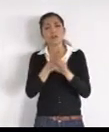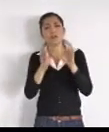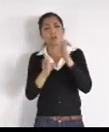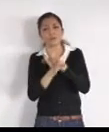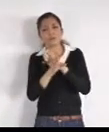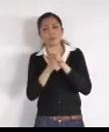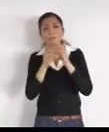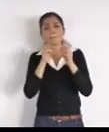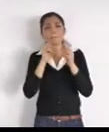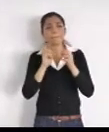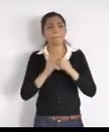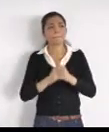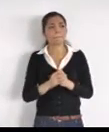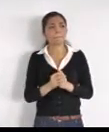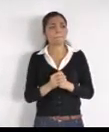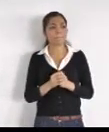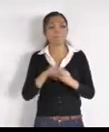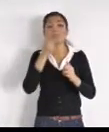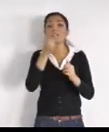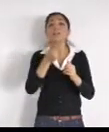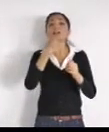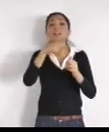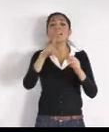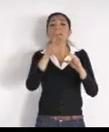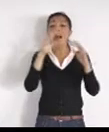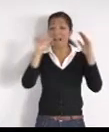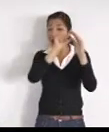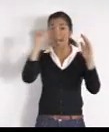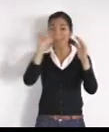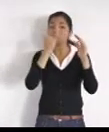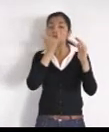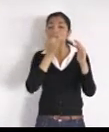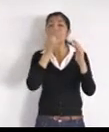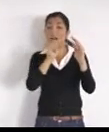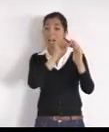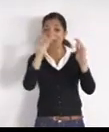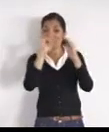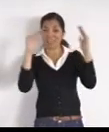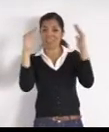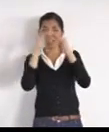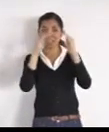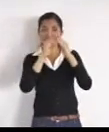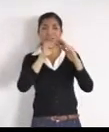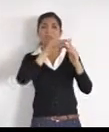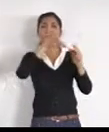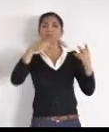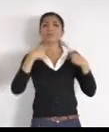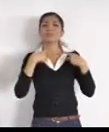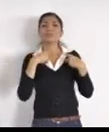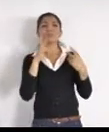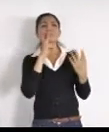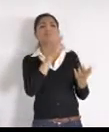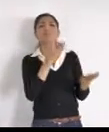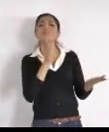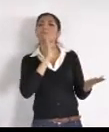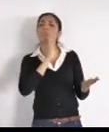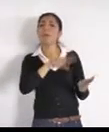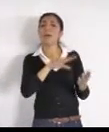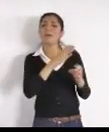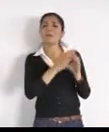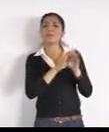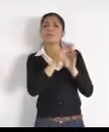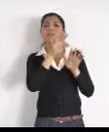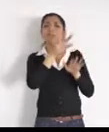gente, da mal aspecto, si nos puede pasar, en particular, a cuál te refieres, tenemos una agenda, con vecinos, con el Infonavit,